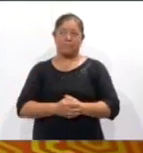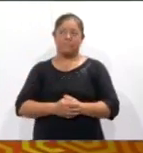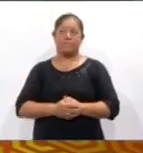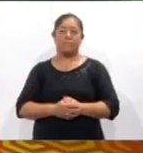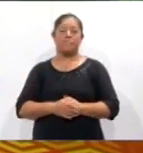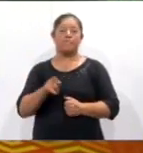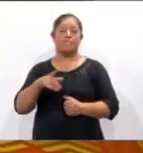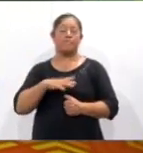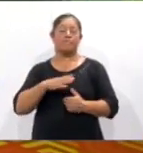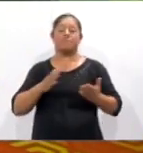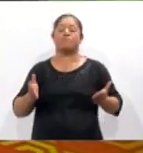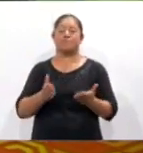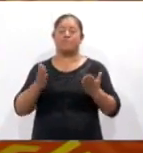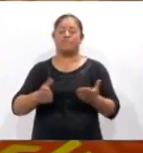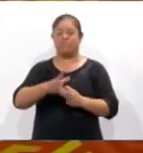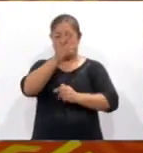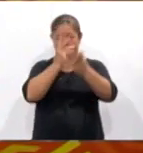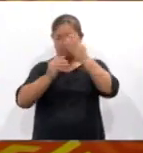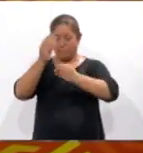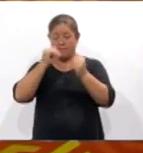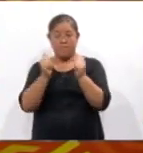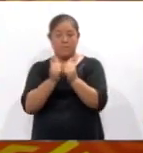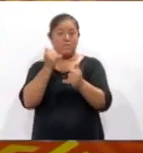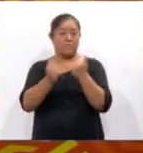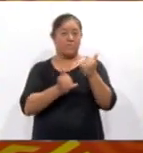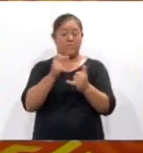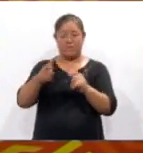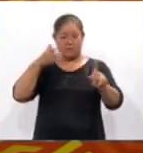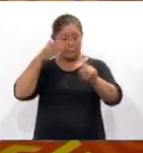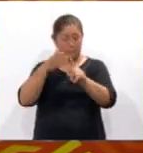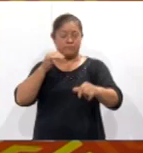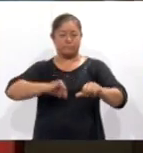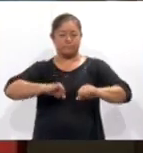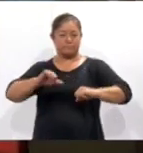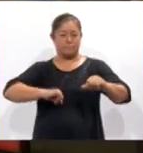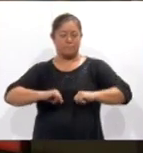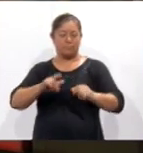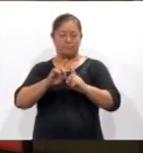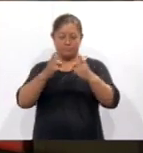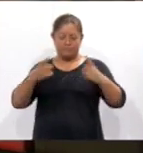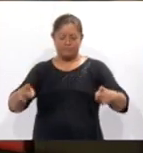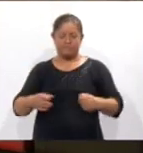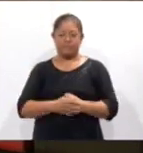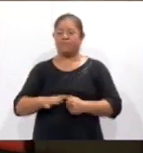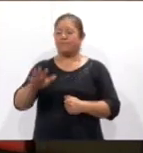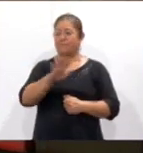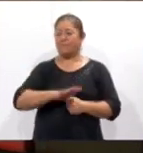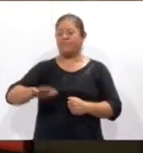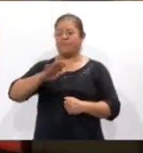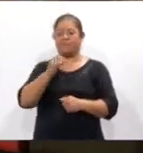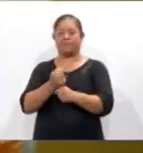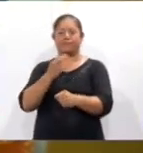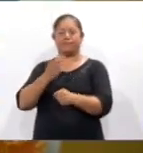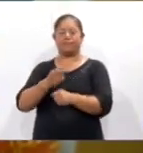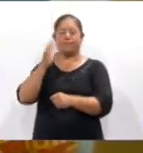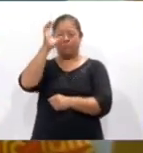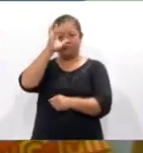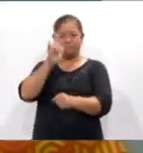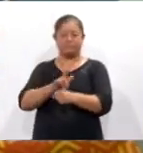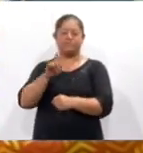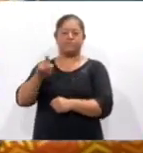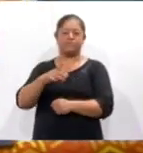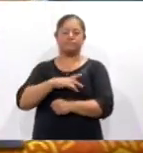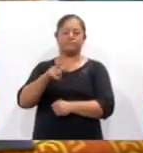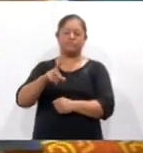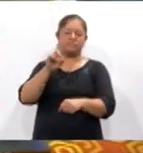Incentivar el aprendizaje a través del juego fue el objetivo de las actividades que se desarrollaron en la zona lúdica del Palacio de la Cultura en el marco de